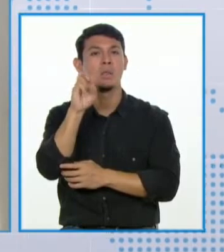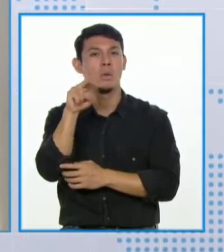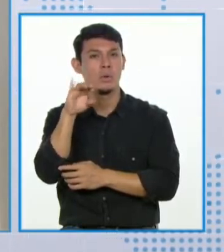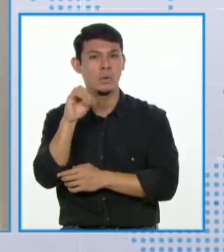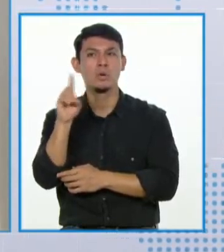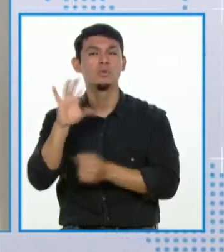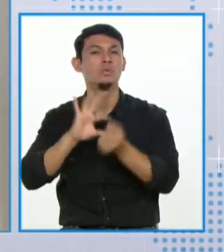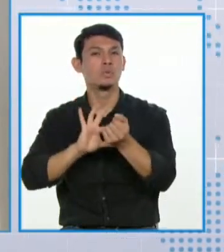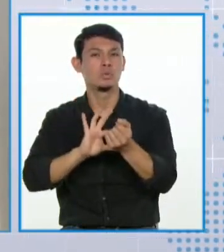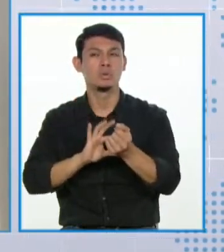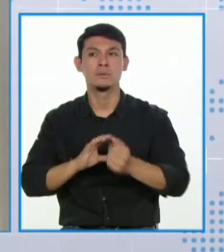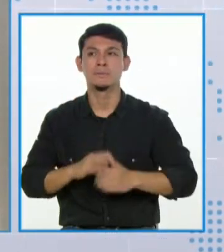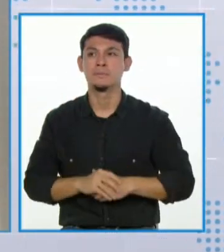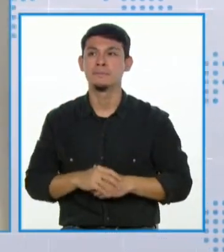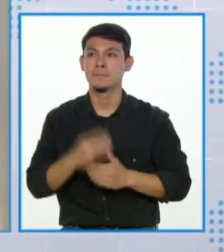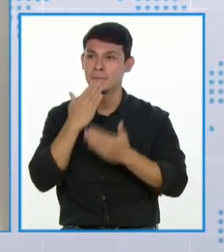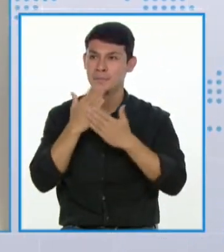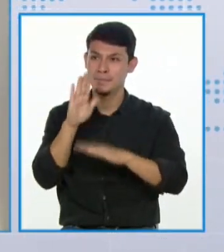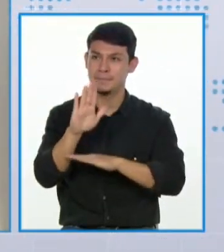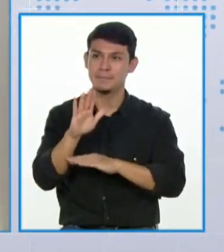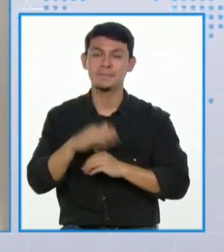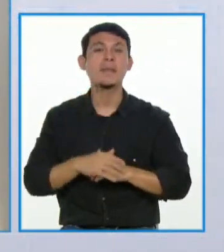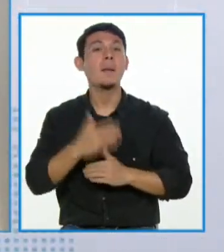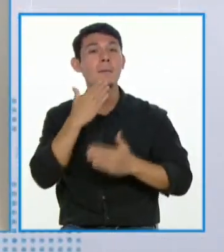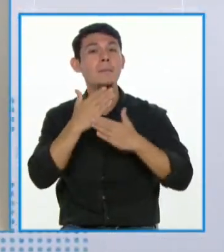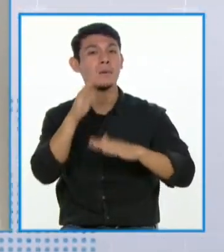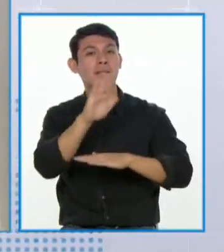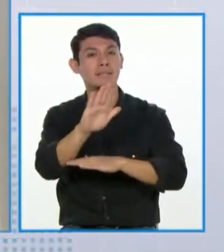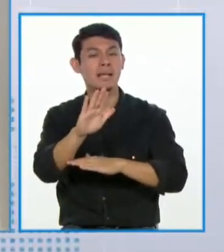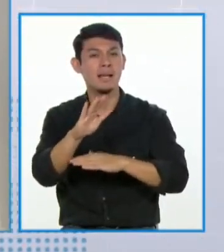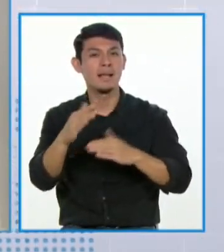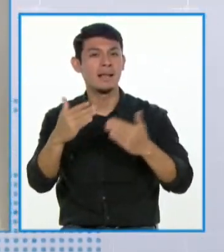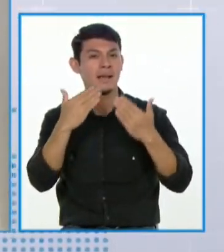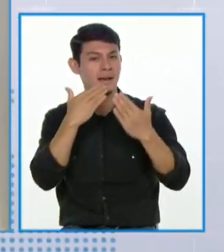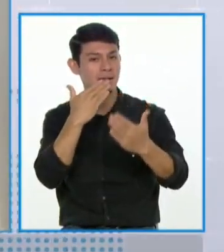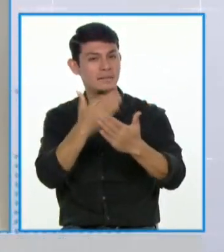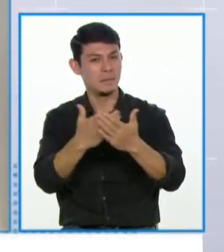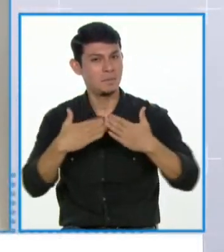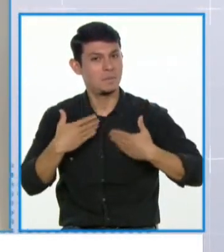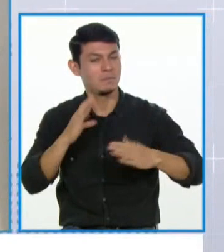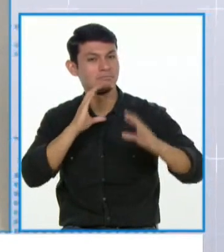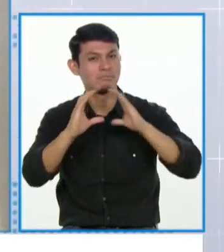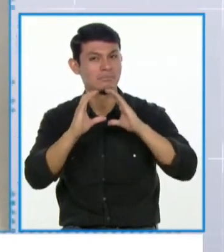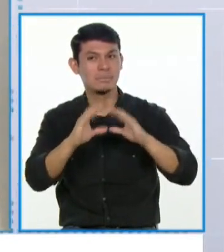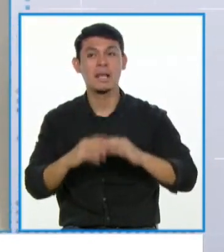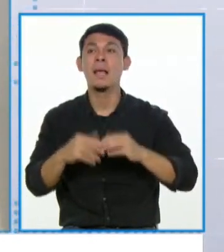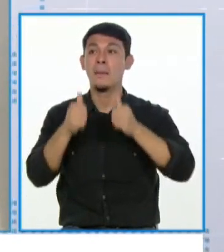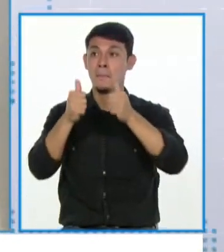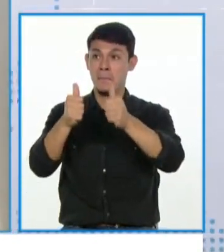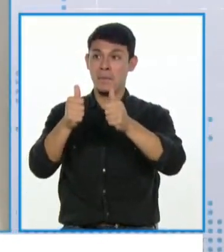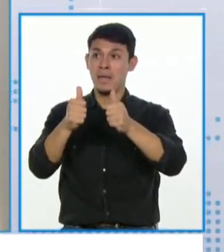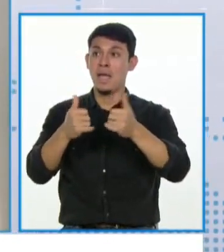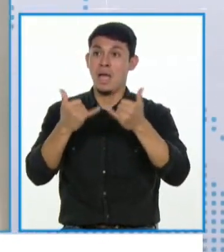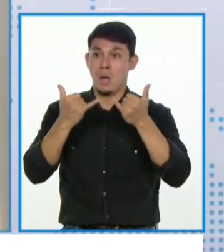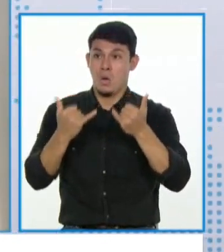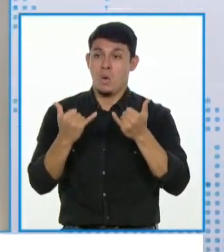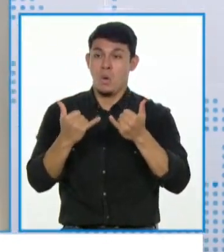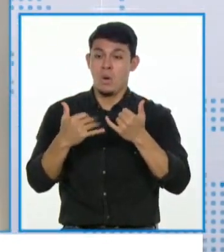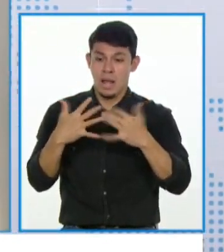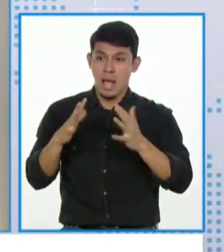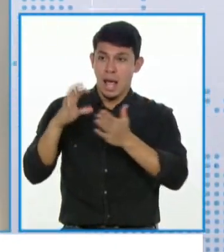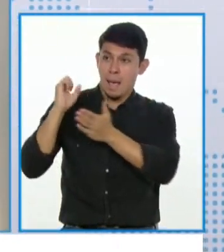está? Buenas tardes. Buenas tardes, me regreso por la de comunicar. Bien, ya a lo largo de estos